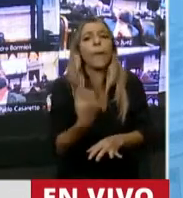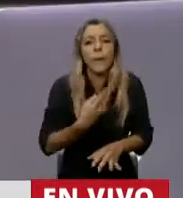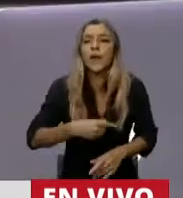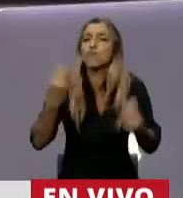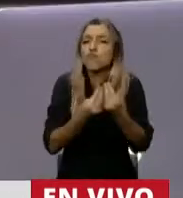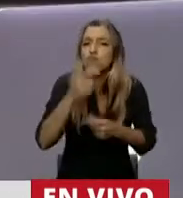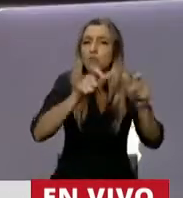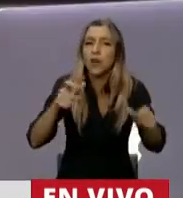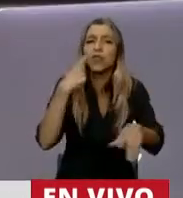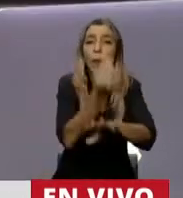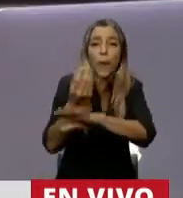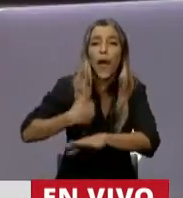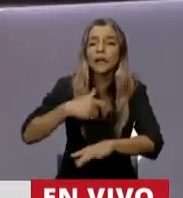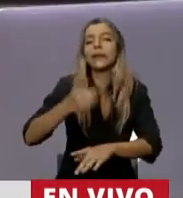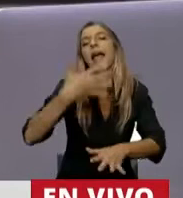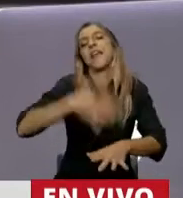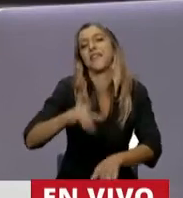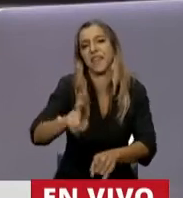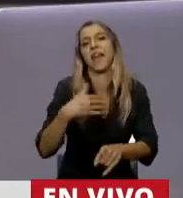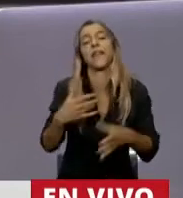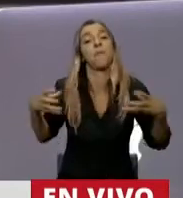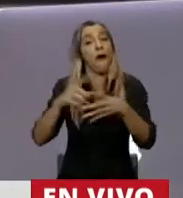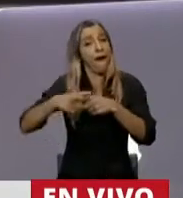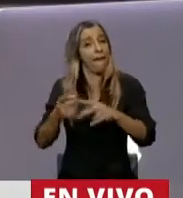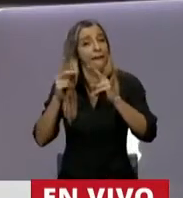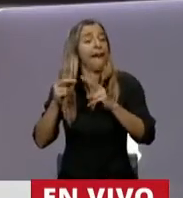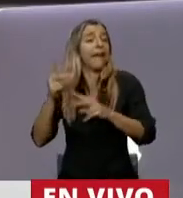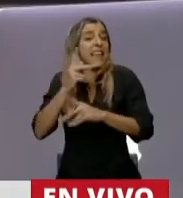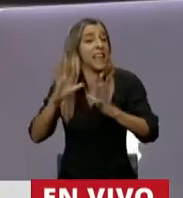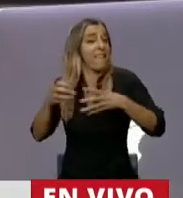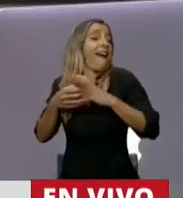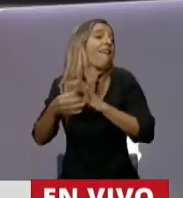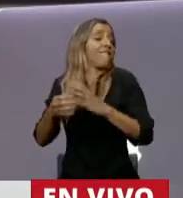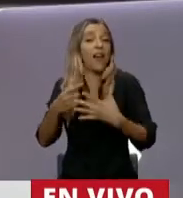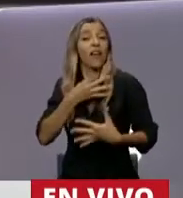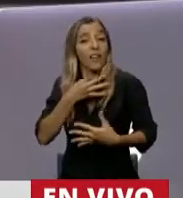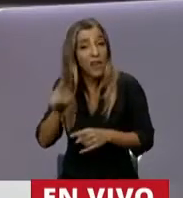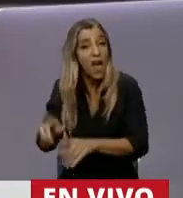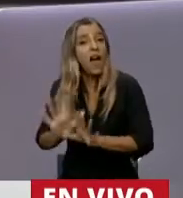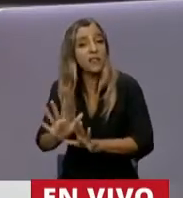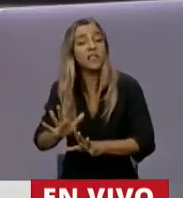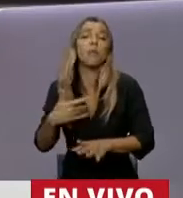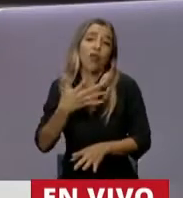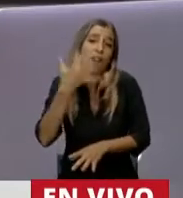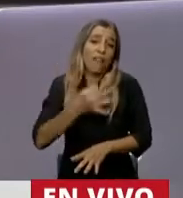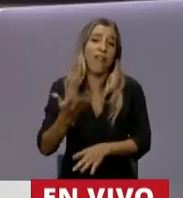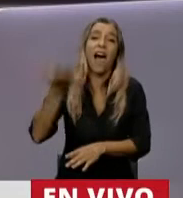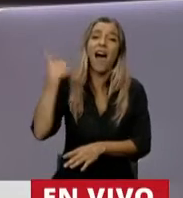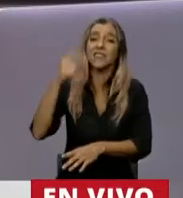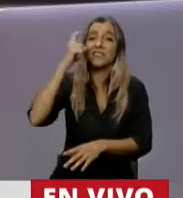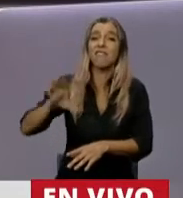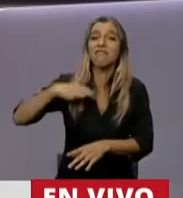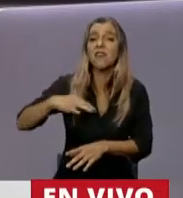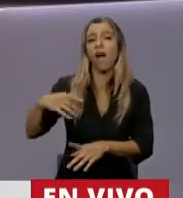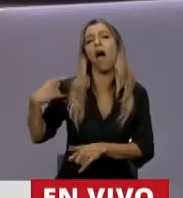que esta lógica maniquea en la cual nos quiere llevar el kirchnerismo nos ha puesto en esta hiperdepresión que sufrimos hace 10 años, de la cual todavía no